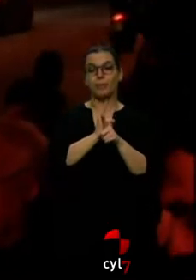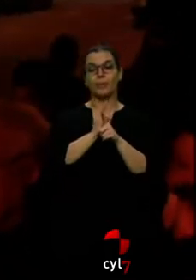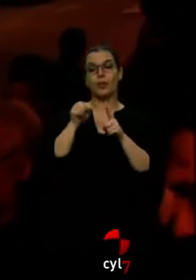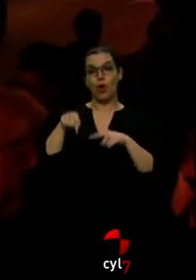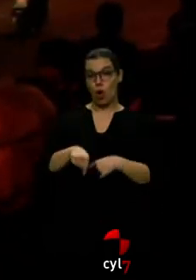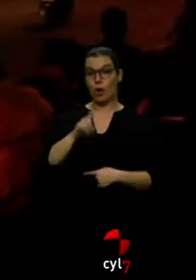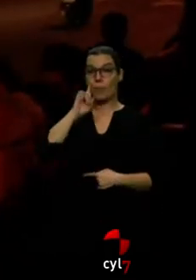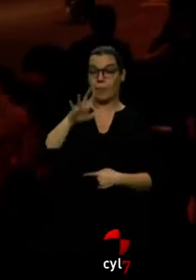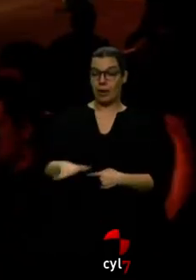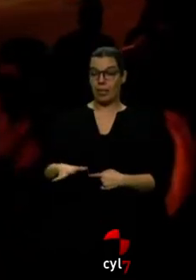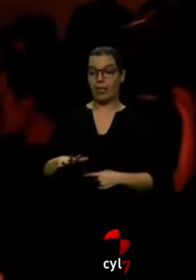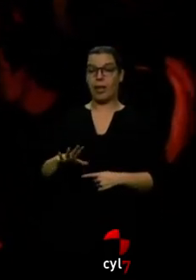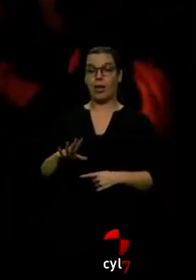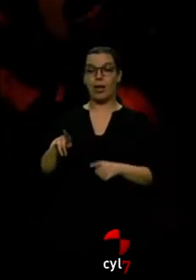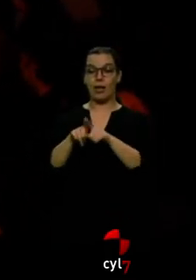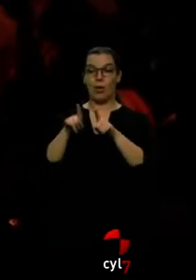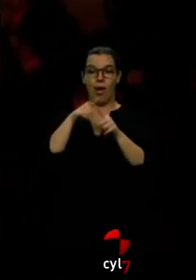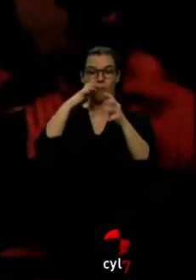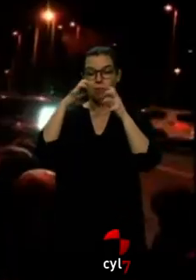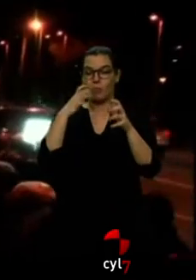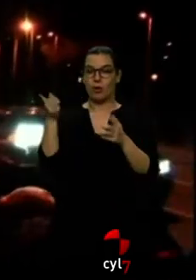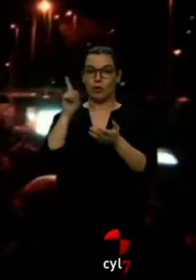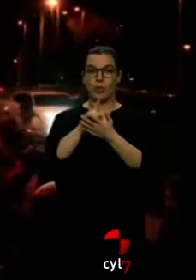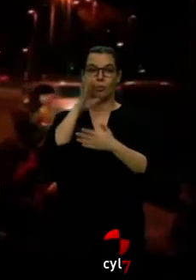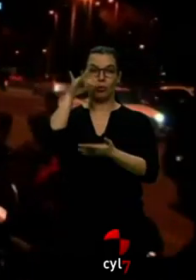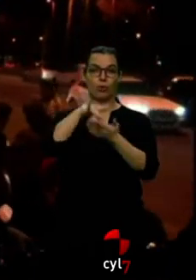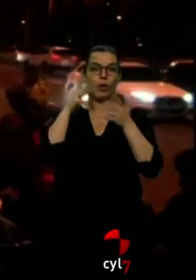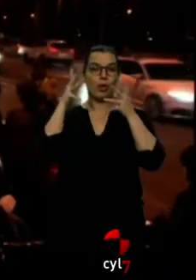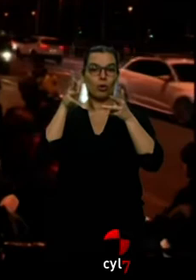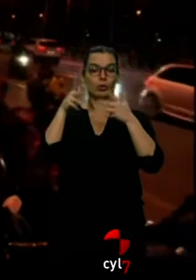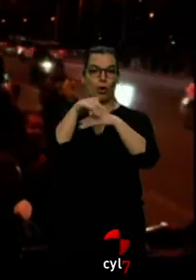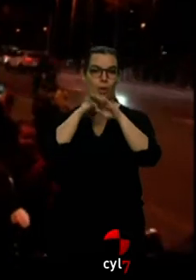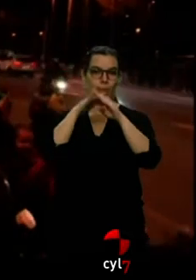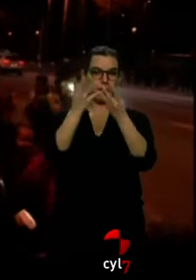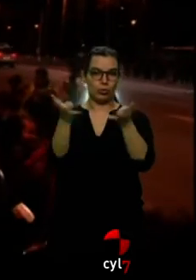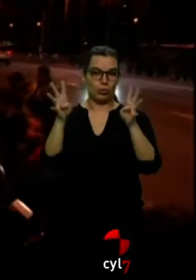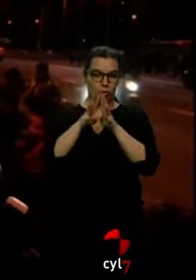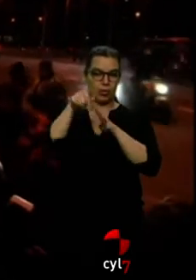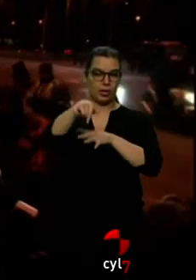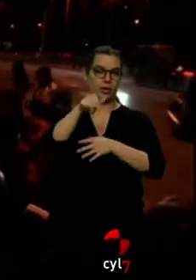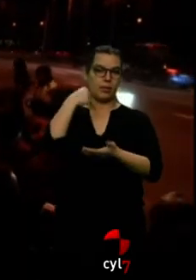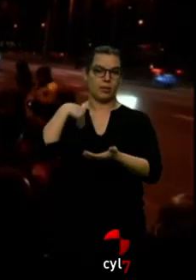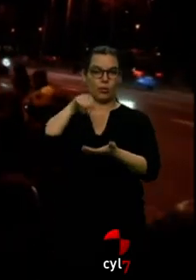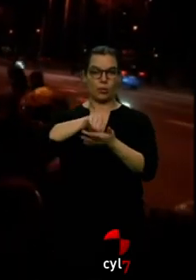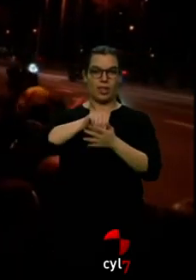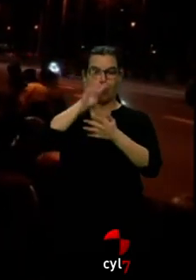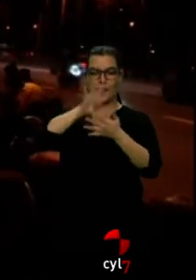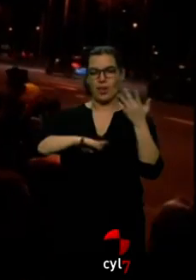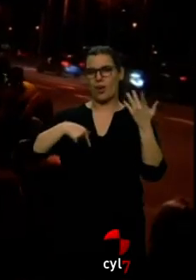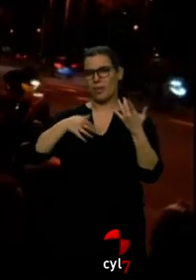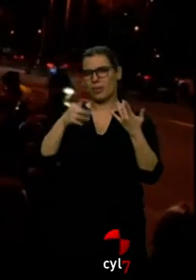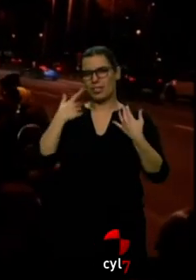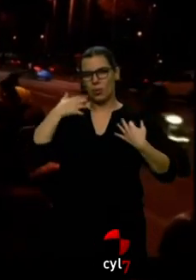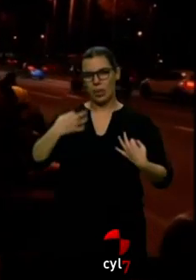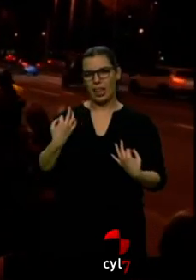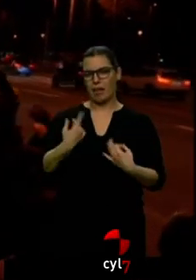repetirán hoy cuando se celebre el Consejo de Ministros en Barcelona ante un importante dispositivo de seguridad. Cerca de un millar de